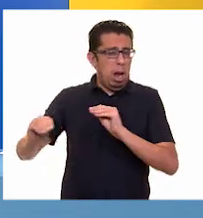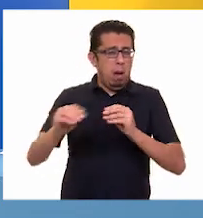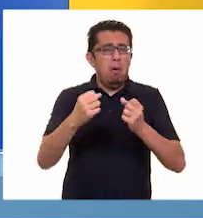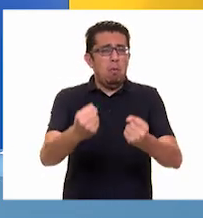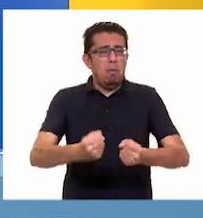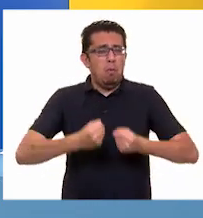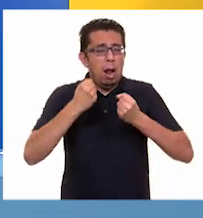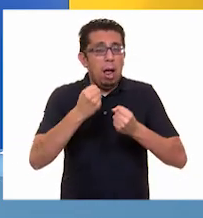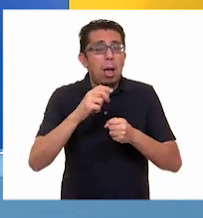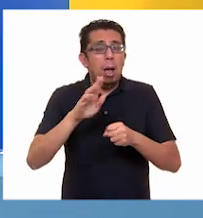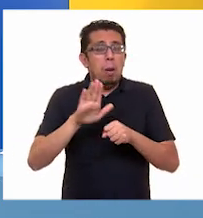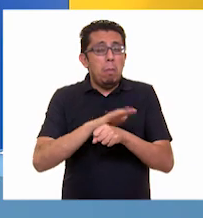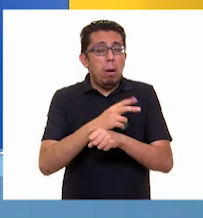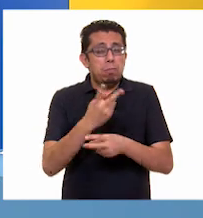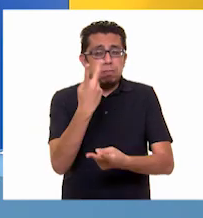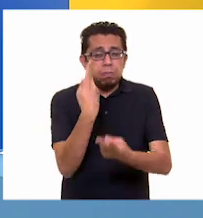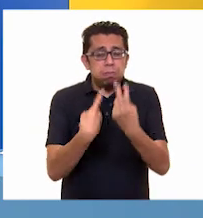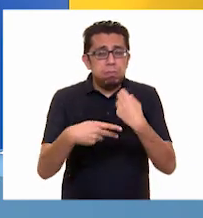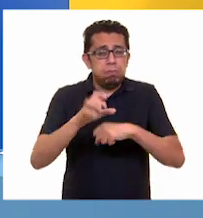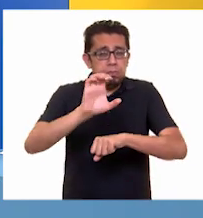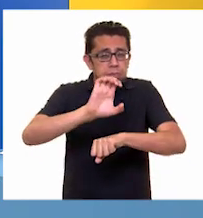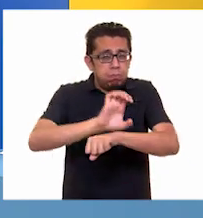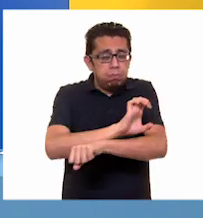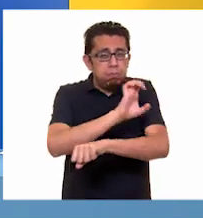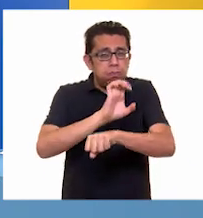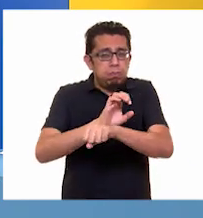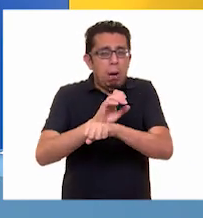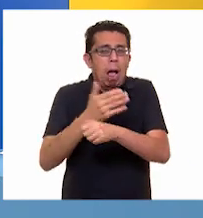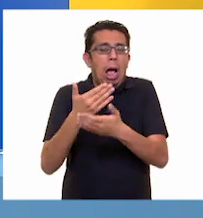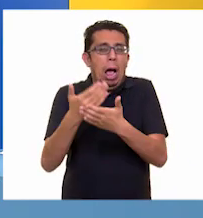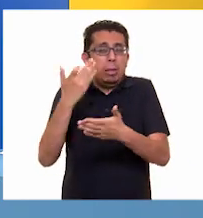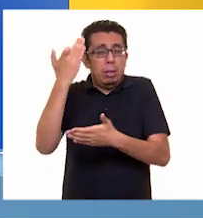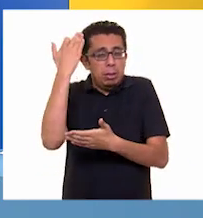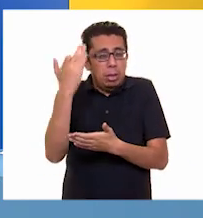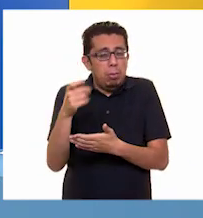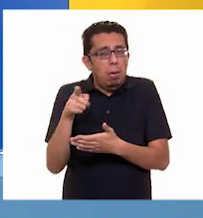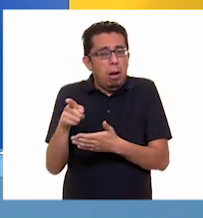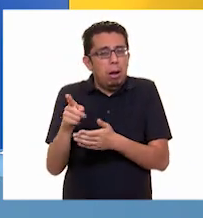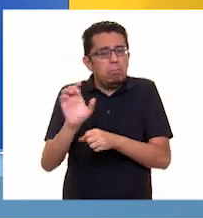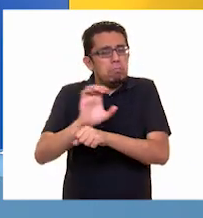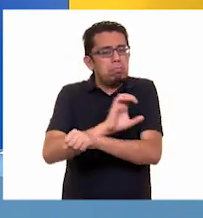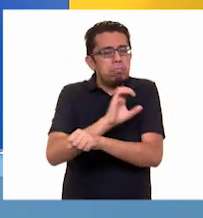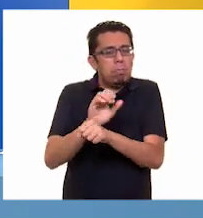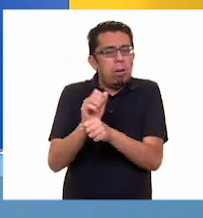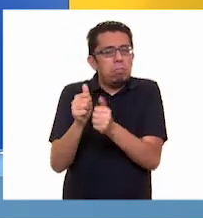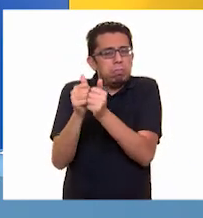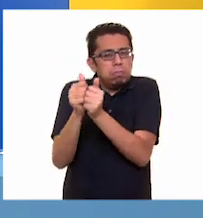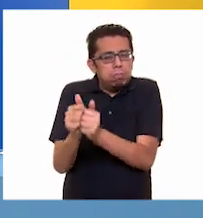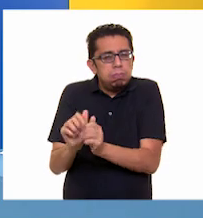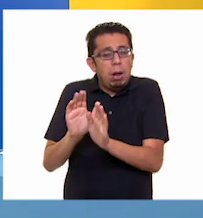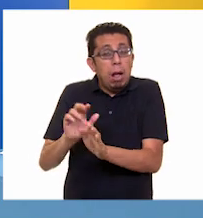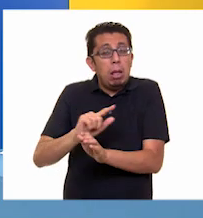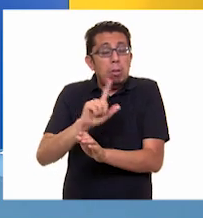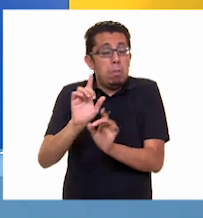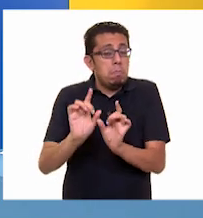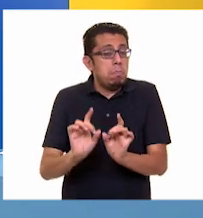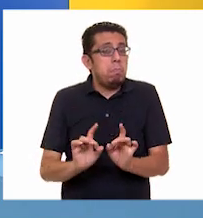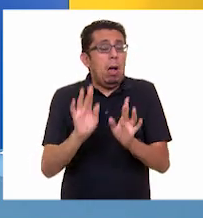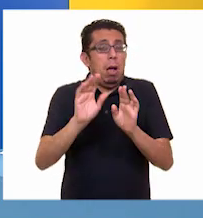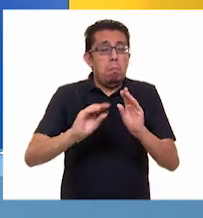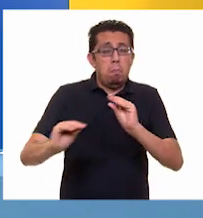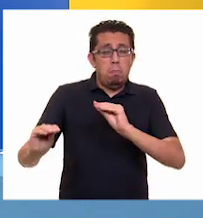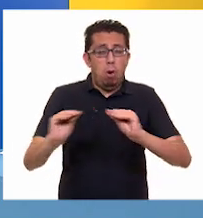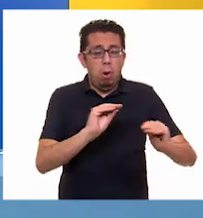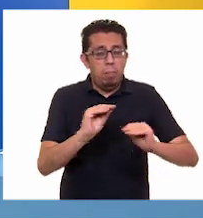que se encuentra acumulada durante un tiempo largo. Habitualmente estos movimientos son lentos e imperceptibles, pero en